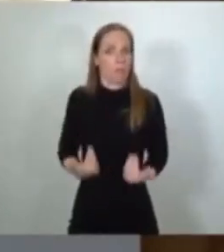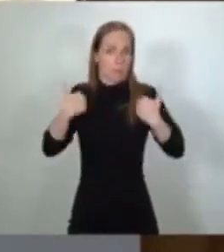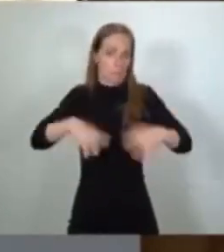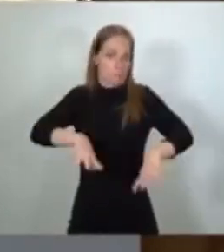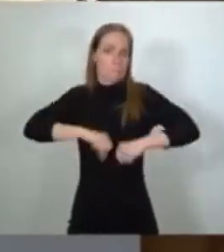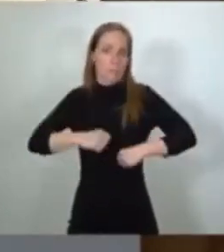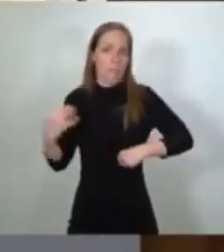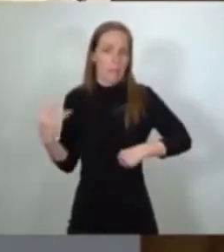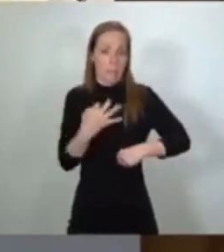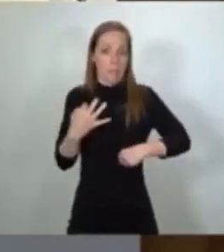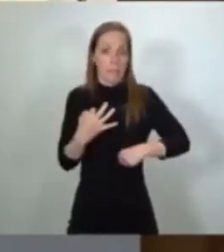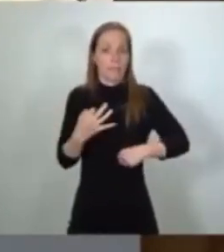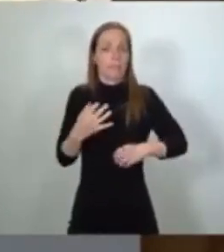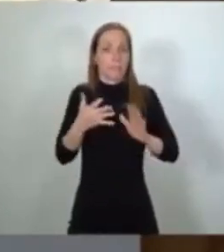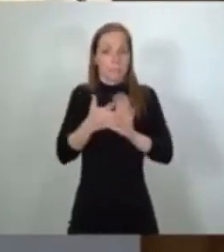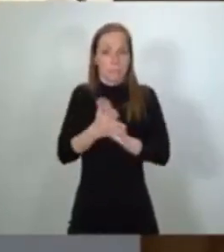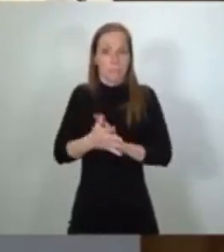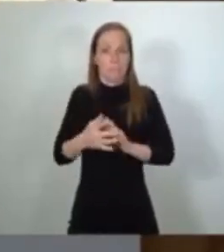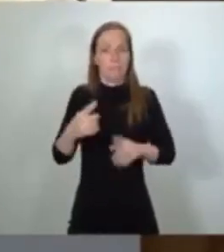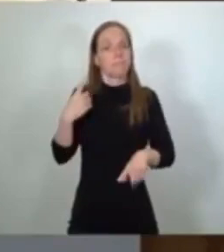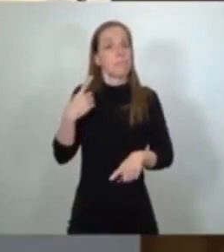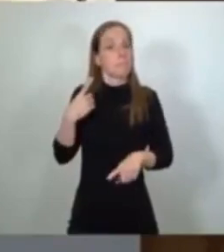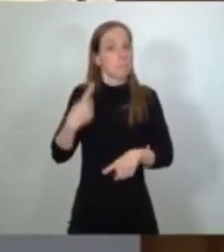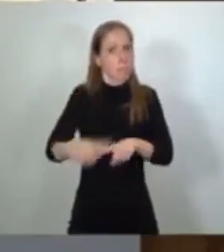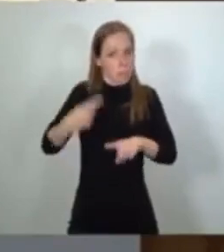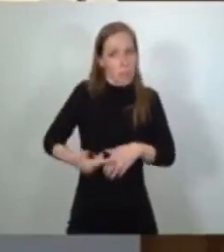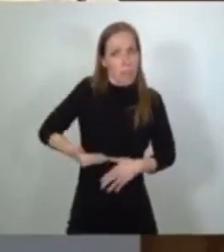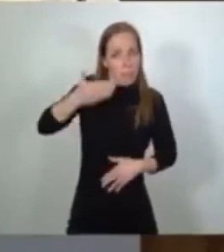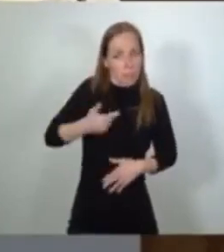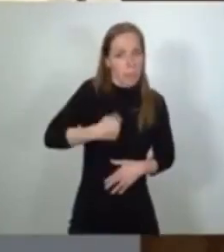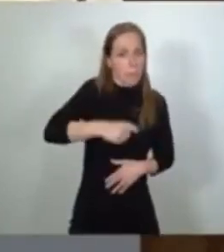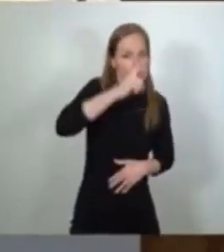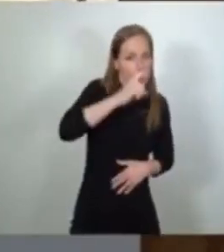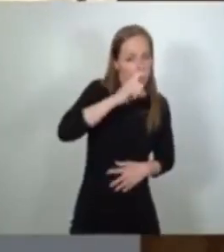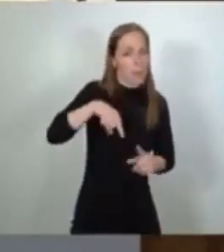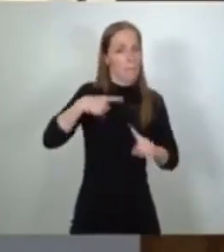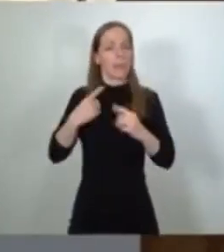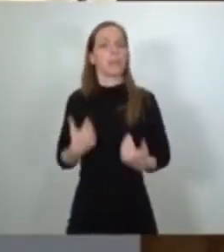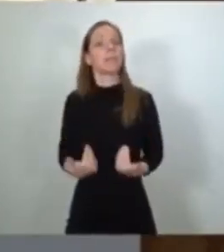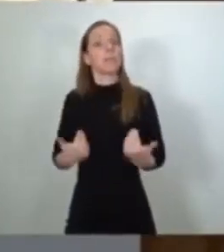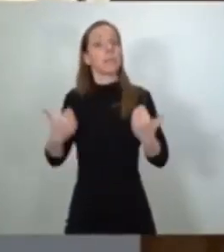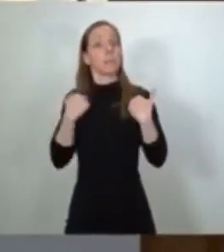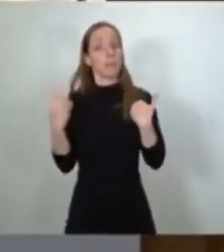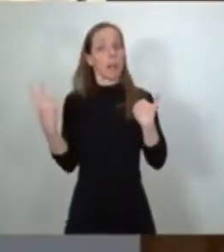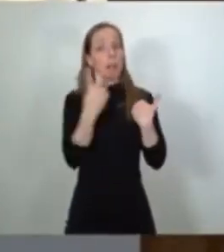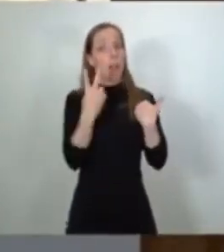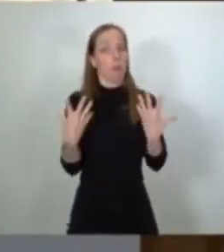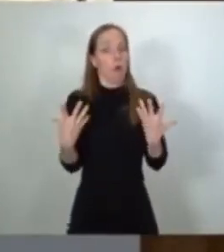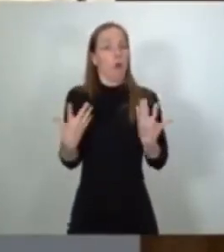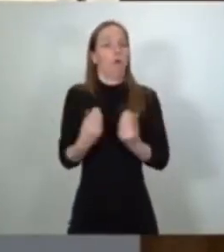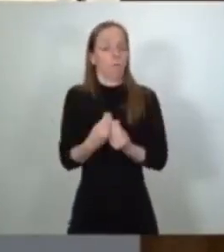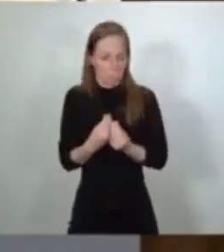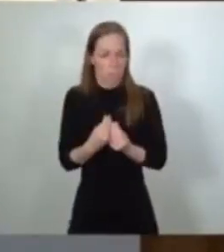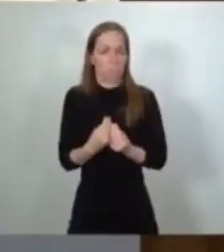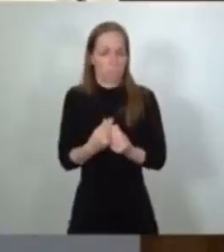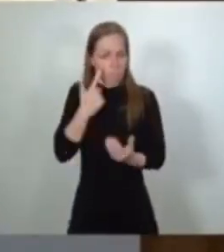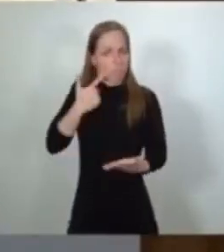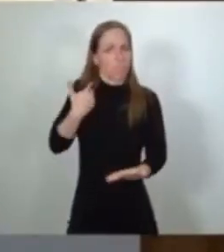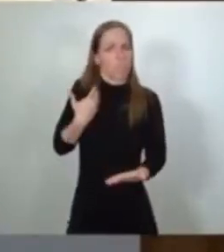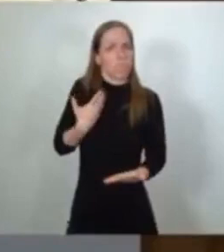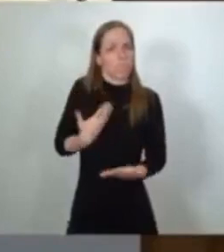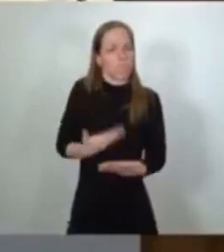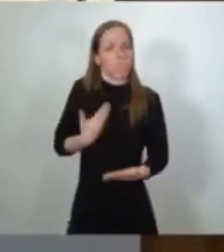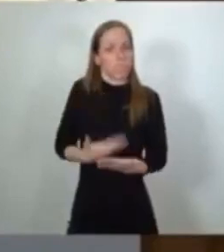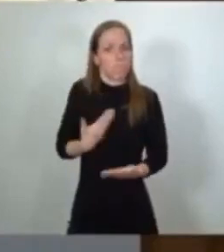aleación de dos elementos vitales, memoria y responsabilidad, tiene la solidez y el brillo honesto del